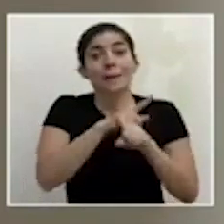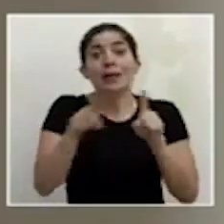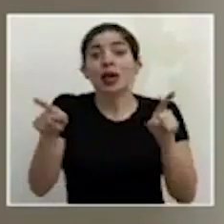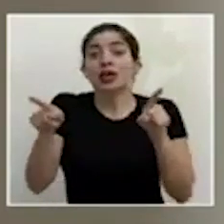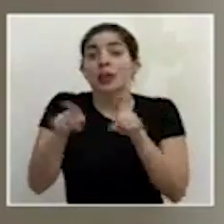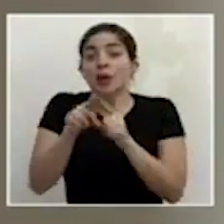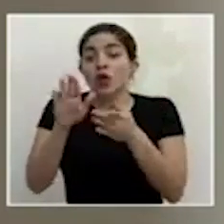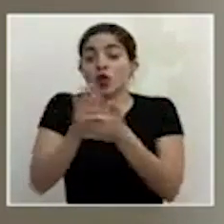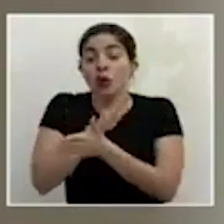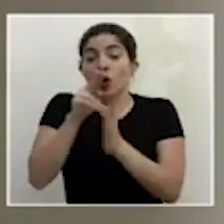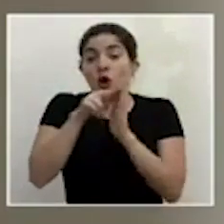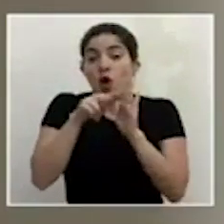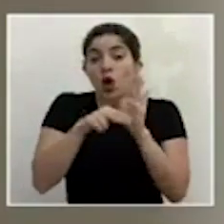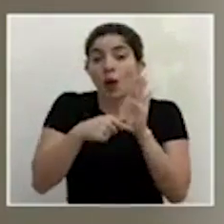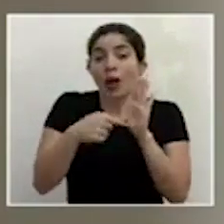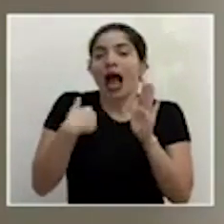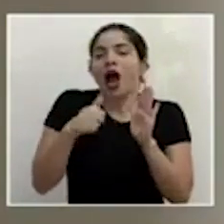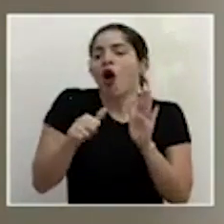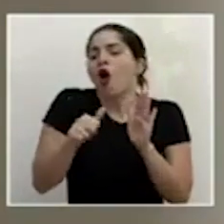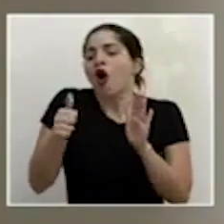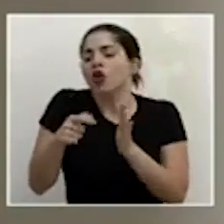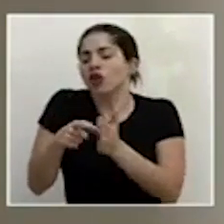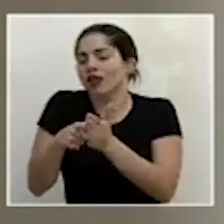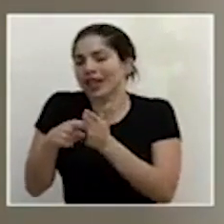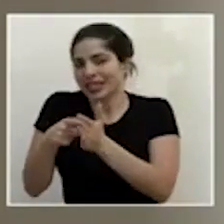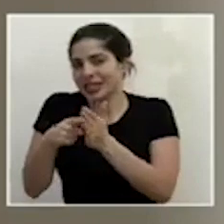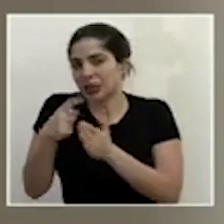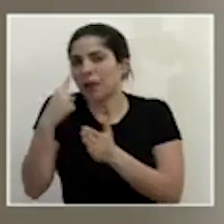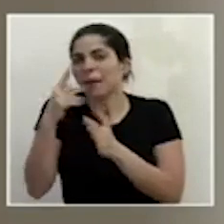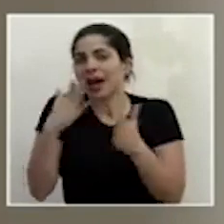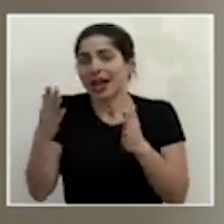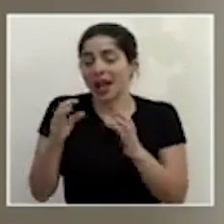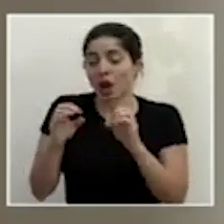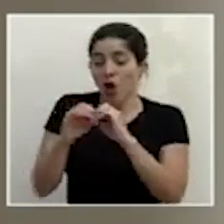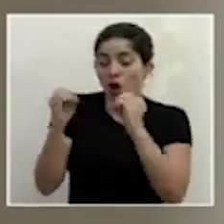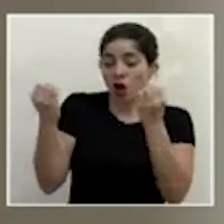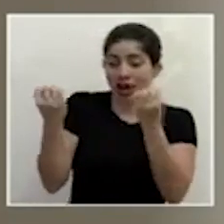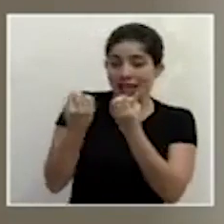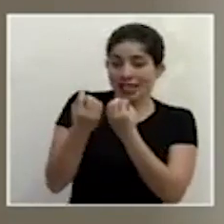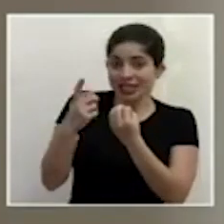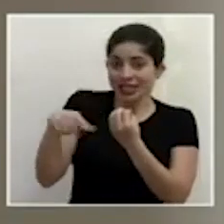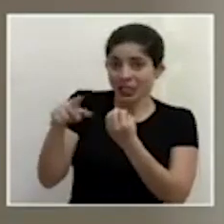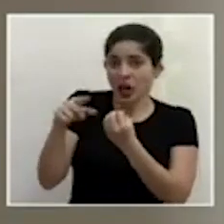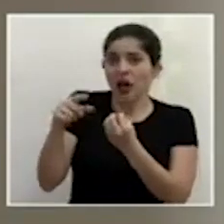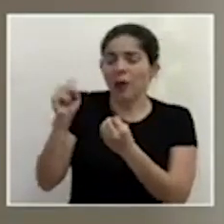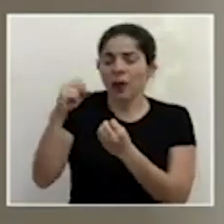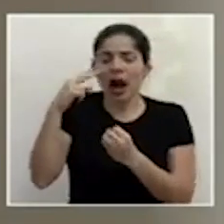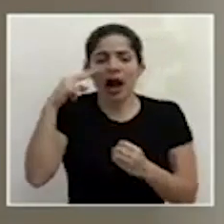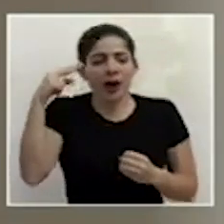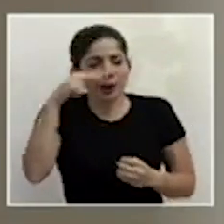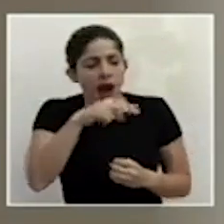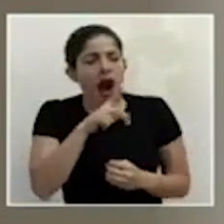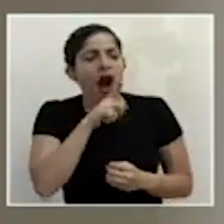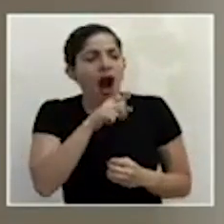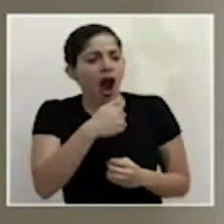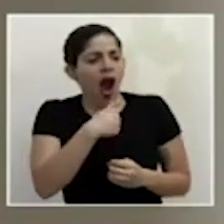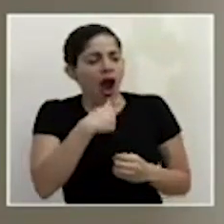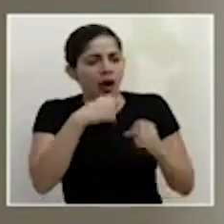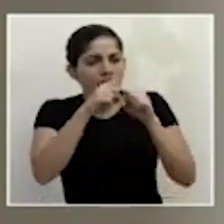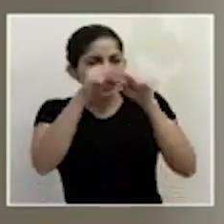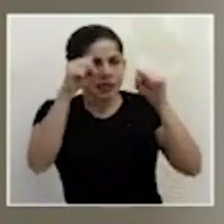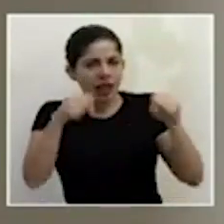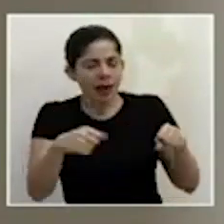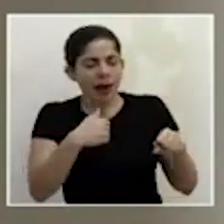lo que contiene son otros requisitos adicionales para que las organizaciones aseguren que se hace de una forma sistémica una forma